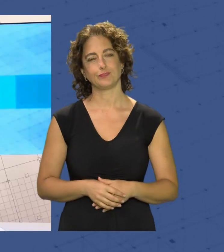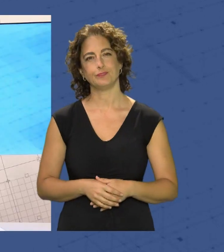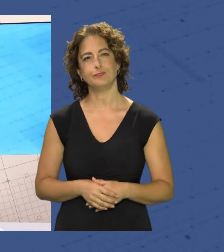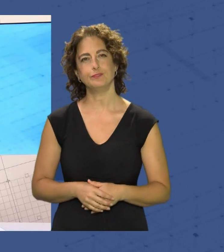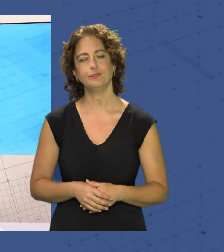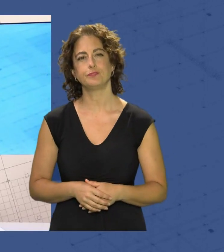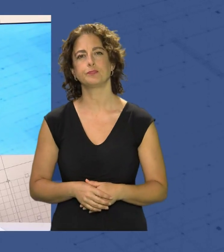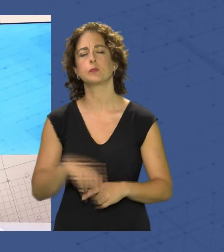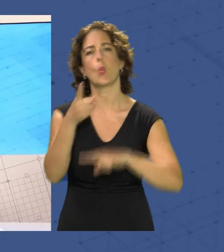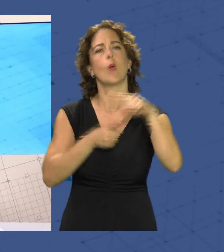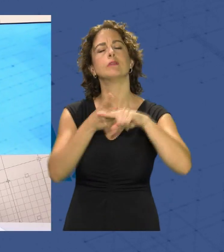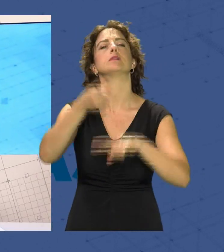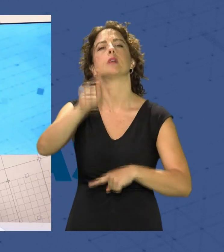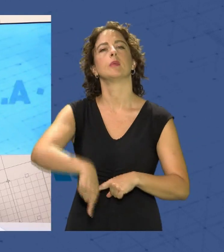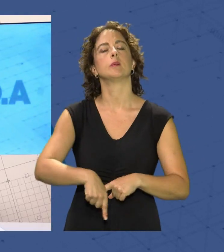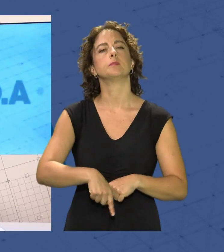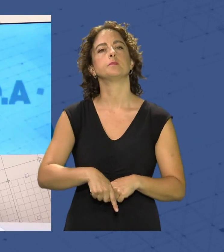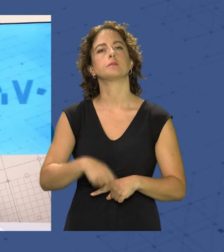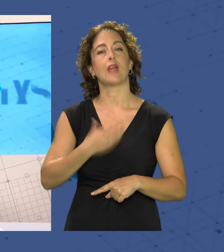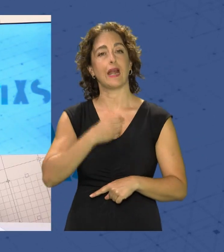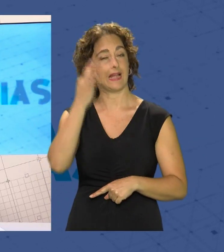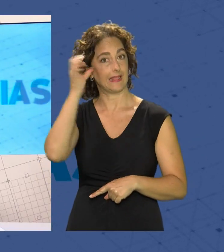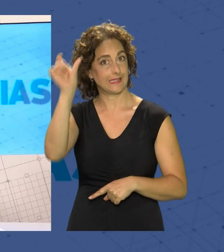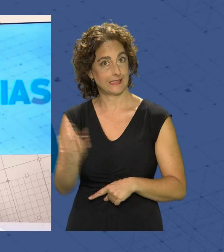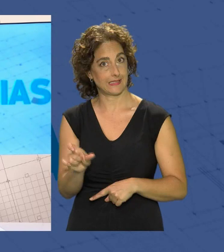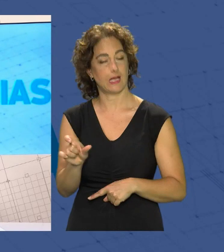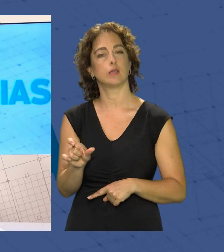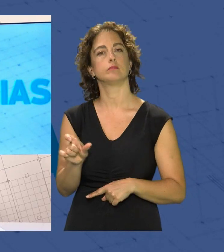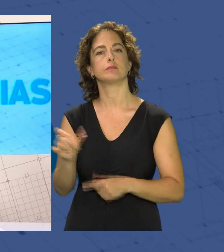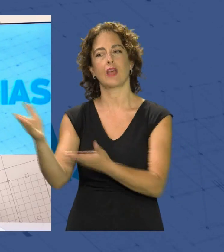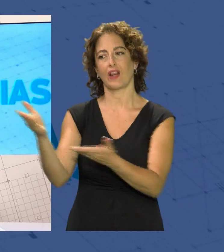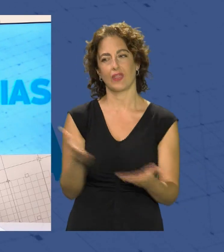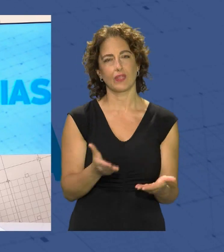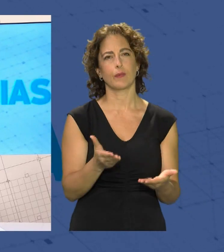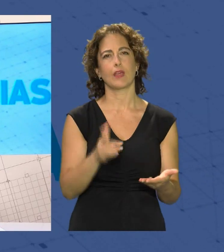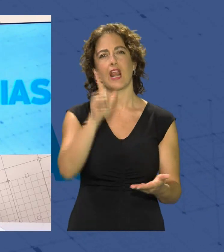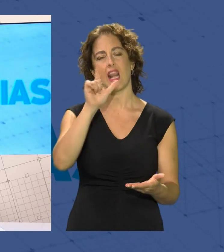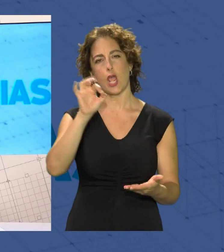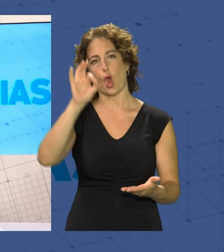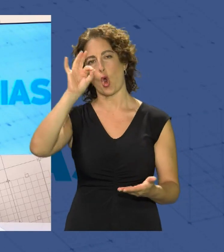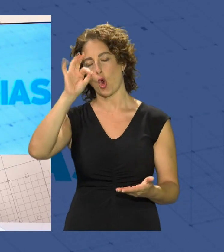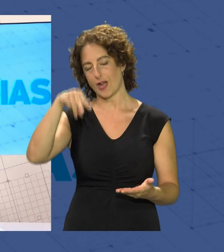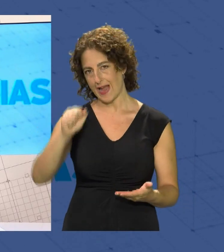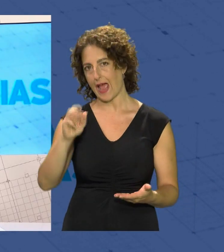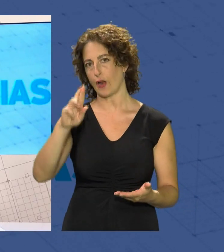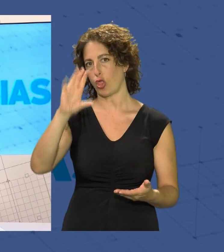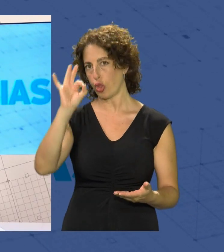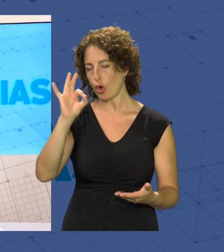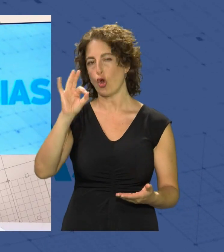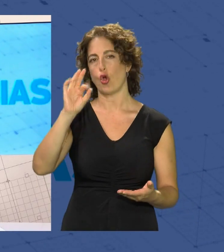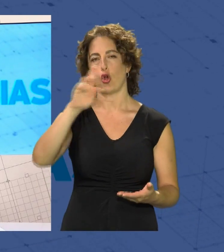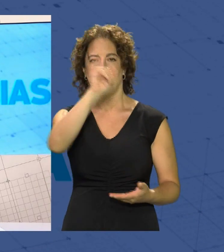Un jueves en el que además la alcaldesa de la ciudad recibía a Leonardo Rodríguez un pequeño de pescadería